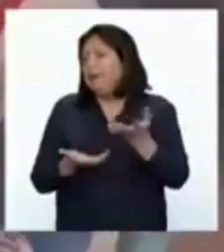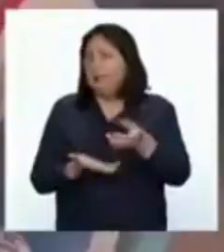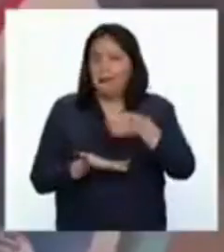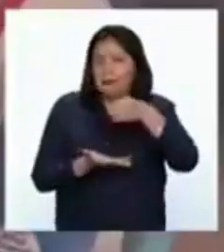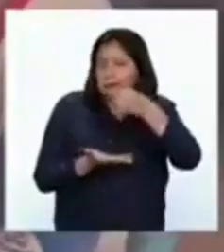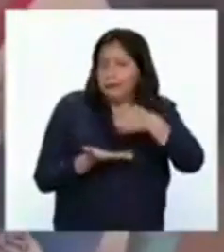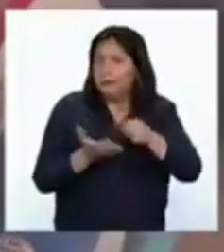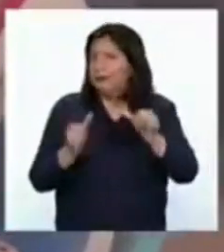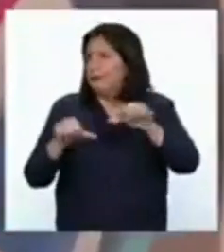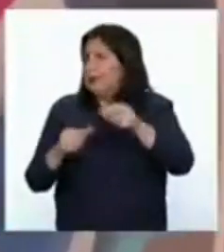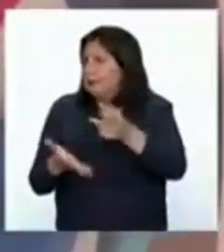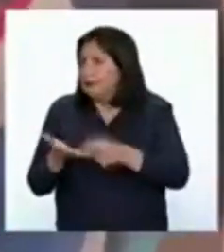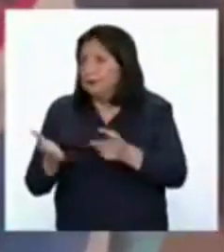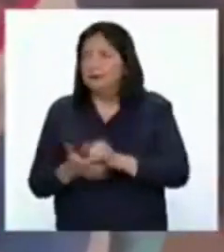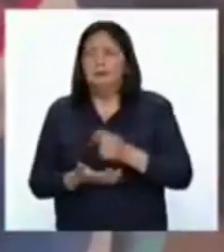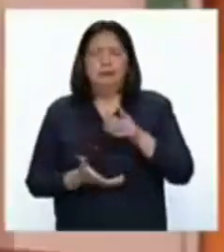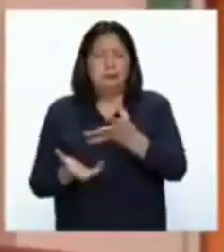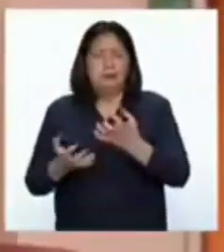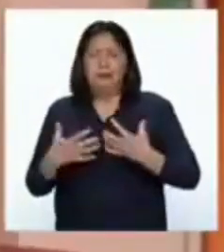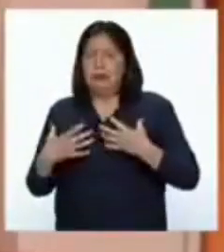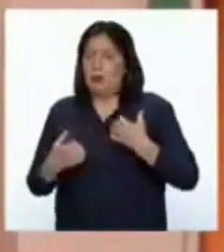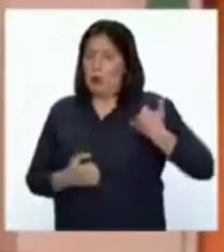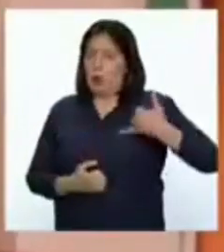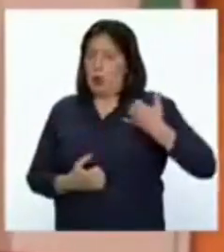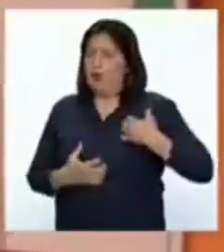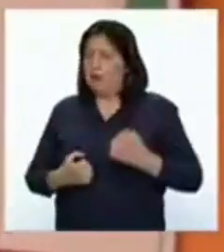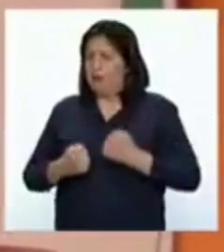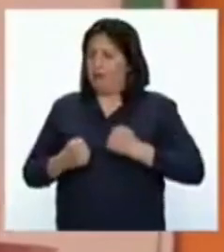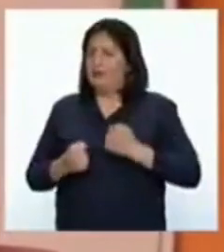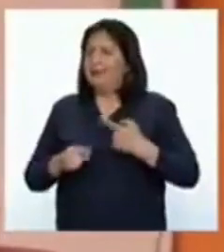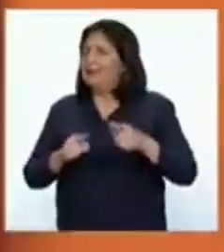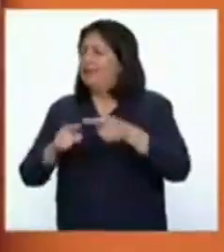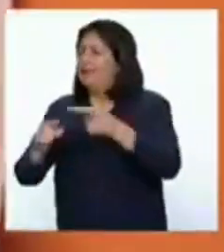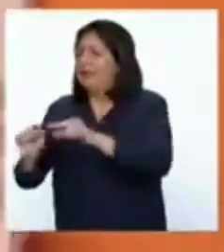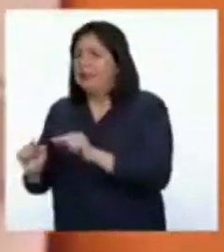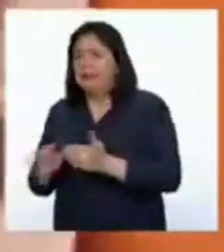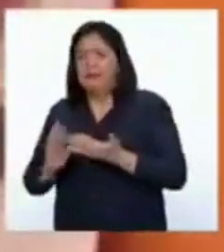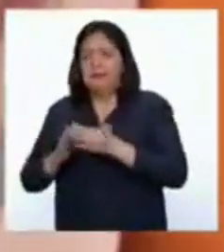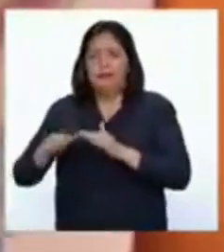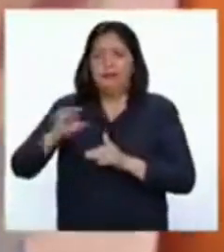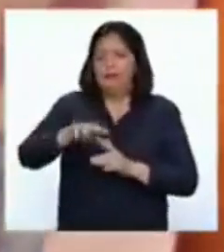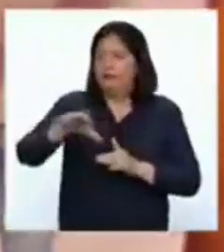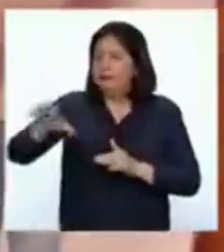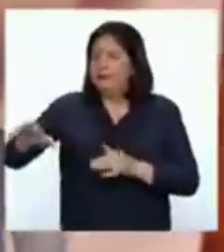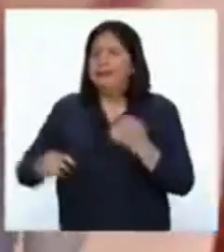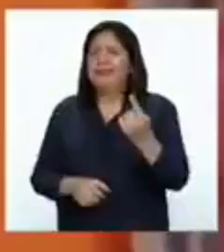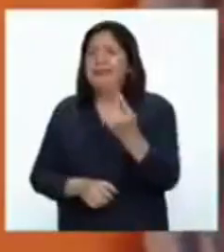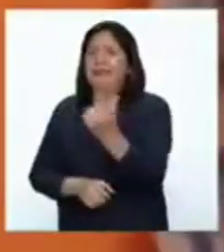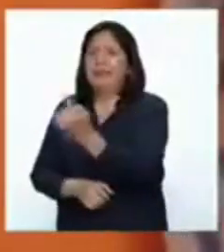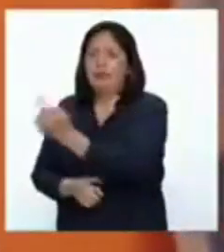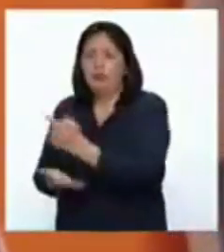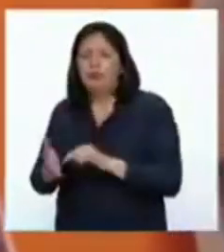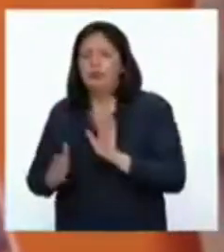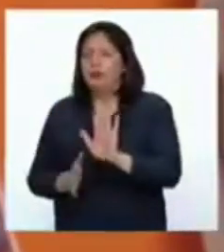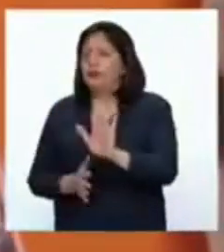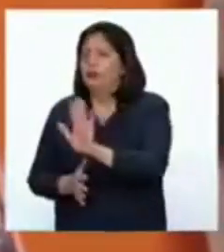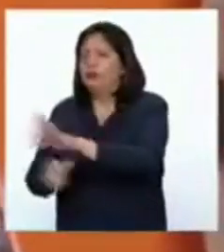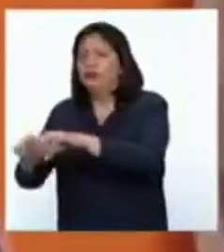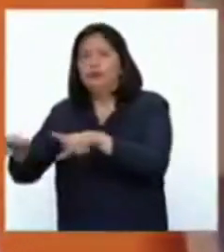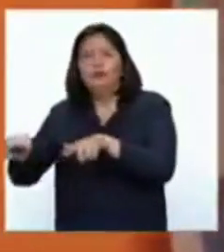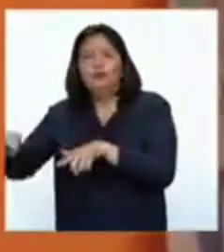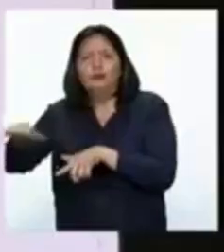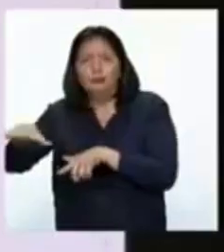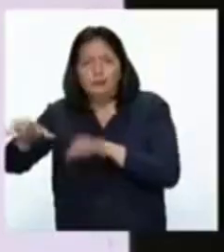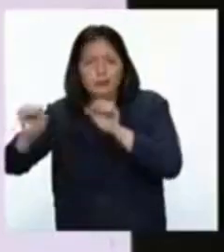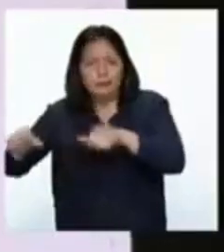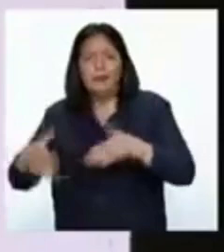Lo que se quiere es empoderar a los jóvenes de diferentes áreas para que cada uno desde su punto de acción o línea de acción propia